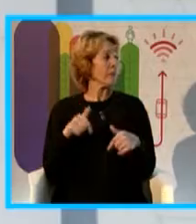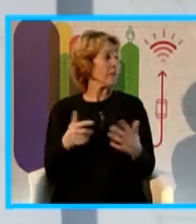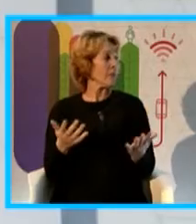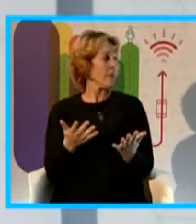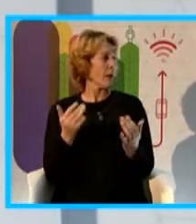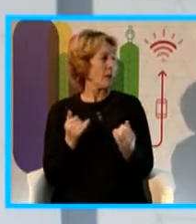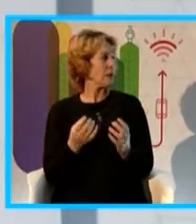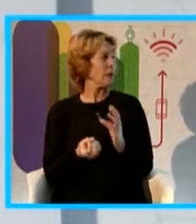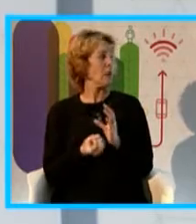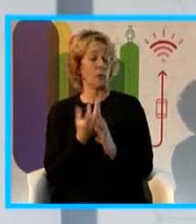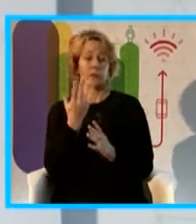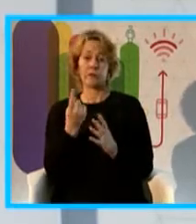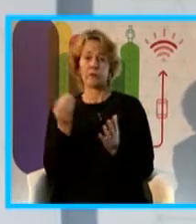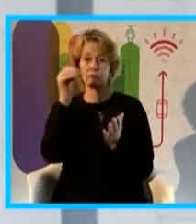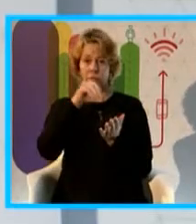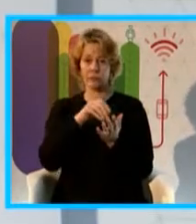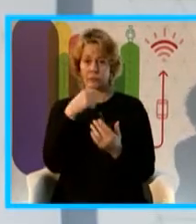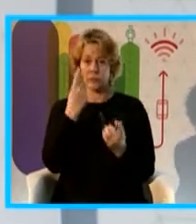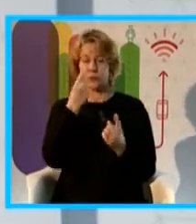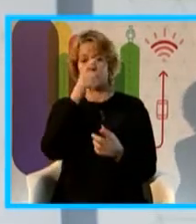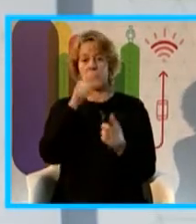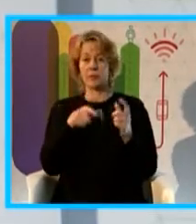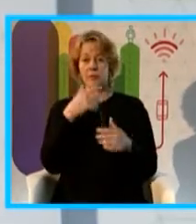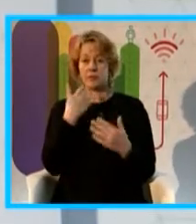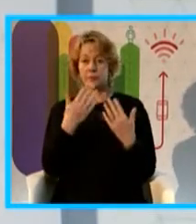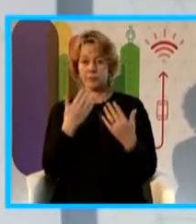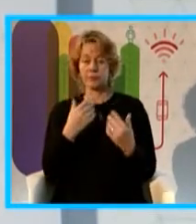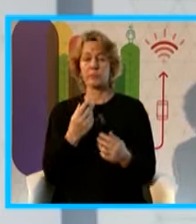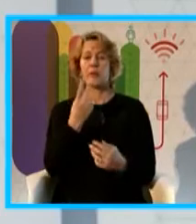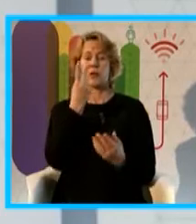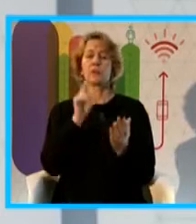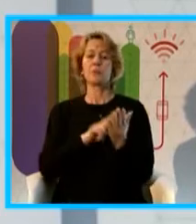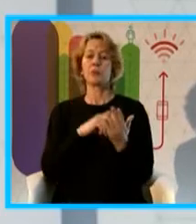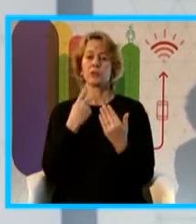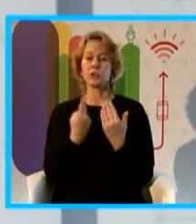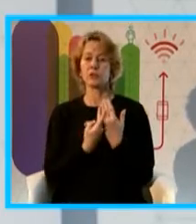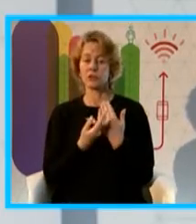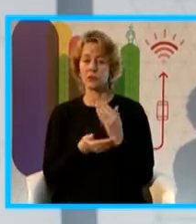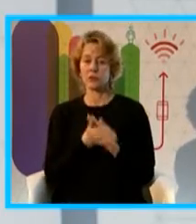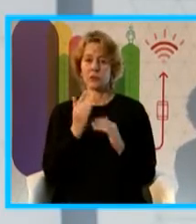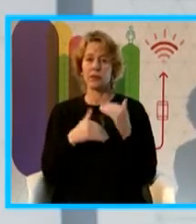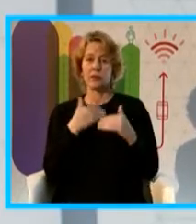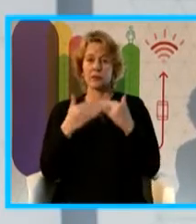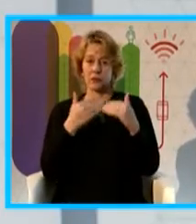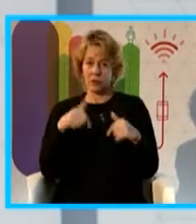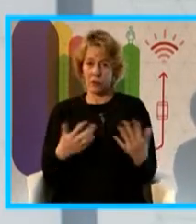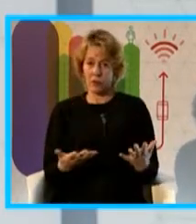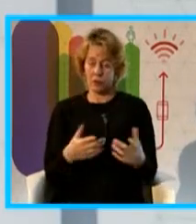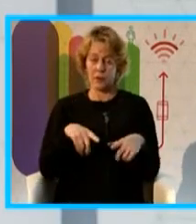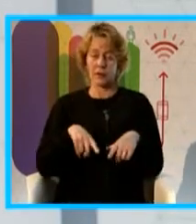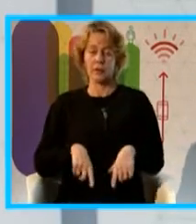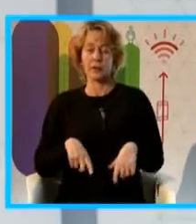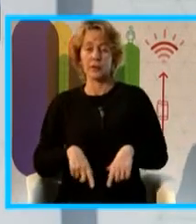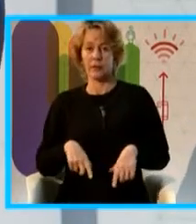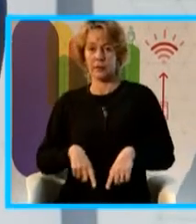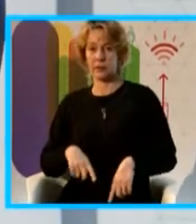...una nueva ponencia, vamos a escuchar la exposición de dos proyectos que están desarrollando la Intendencia de Montevideo. El proyecto Parque